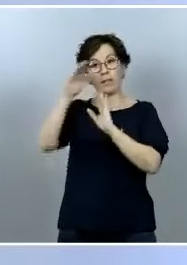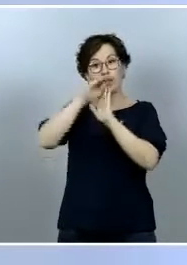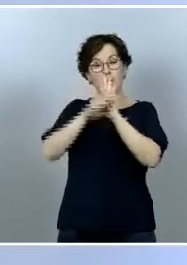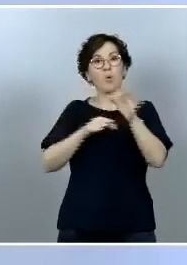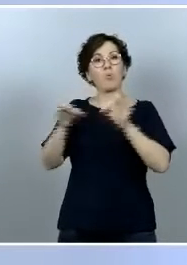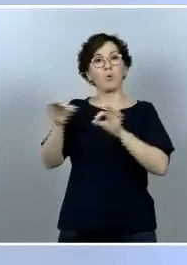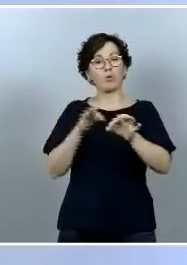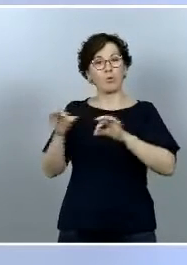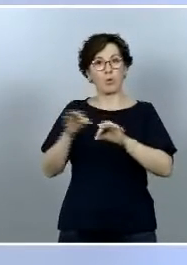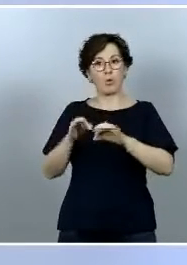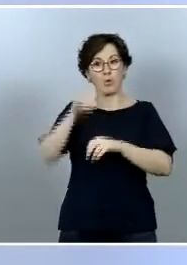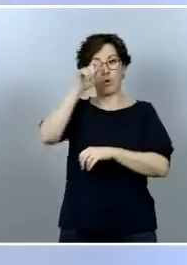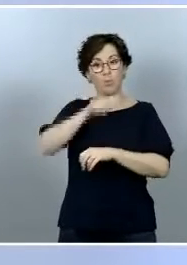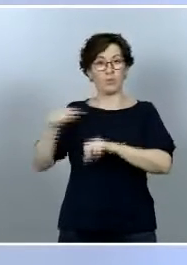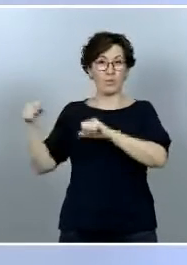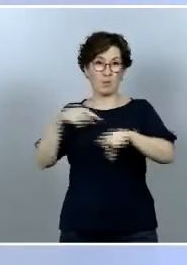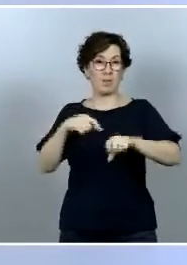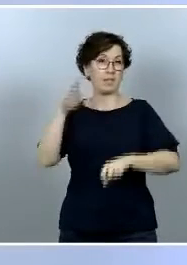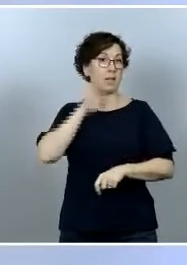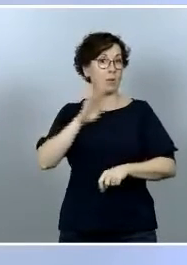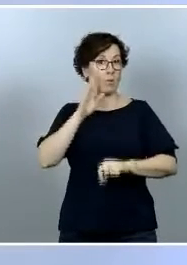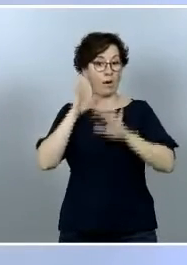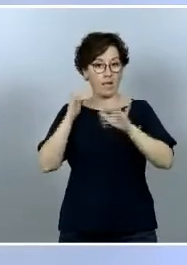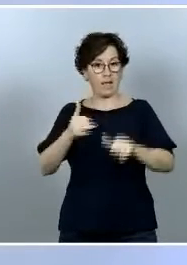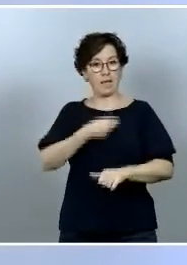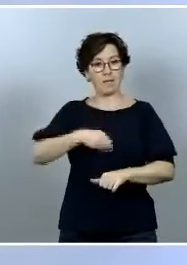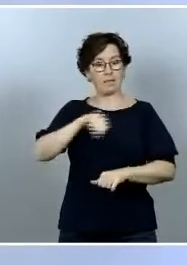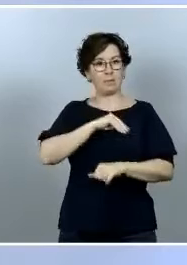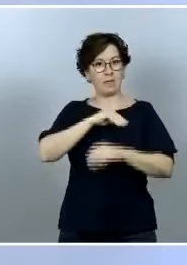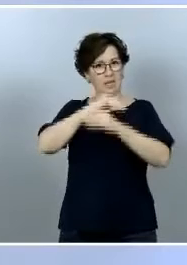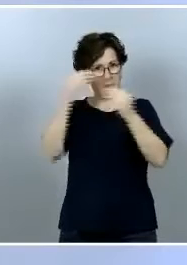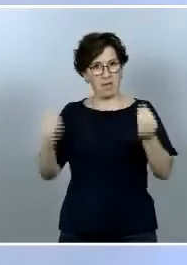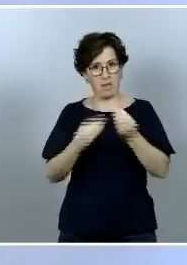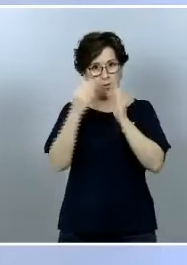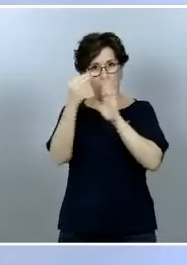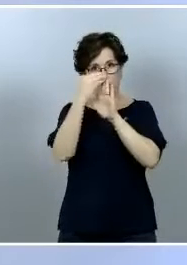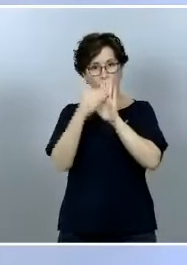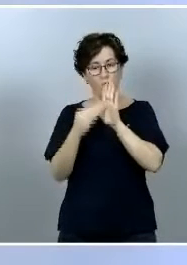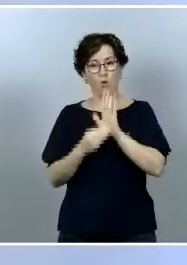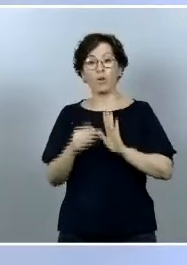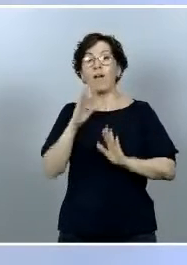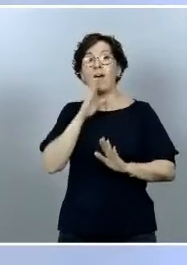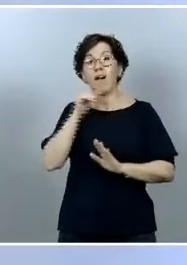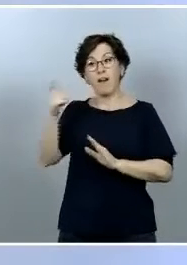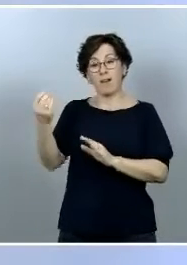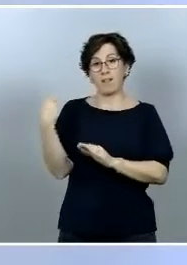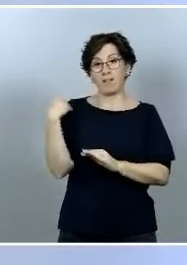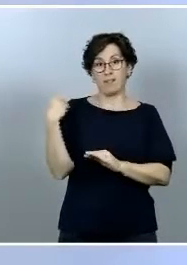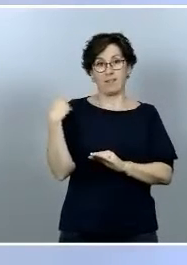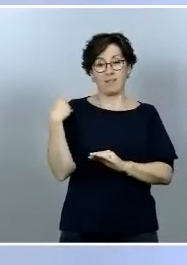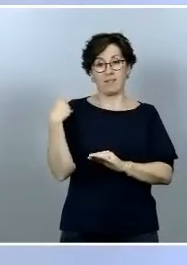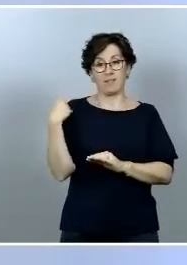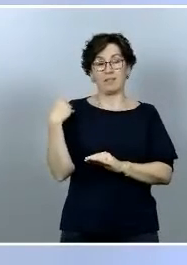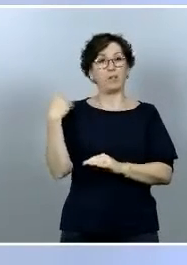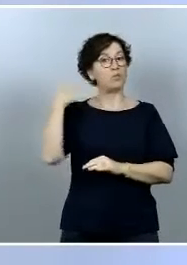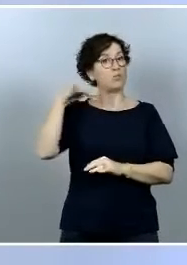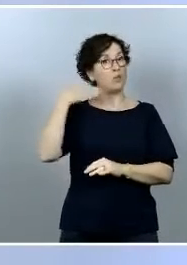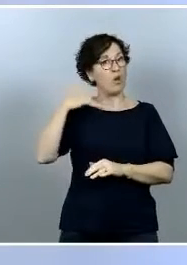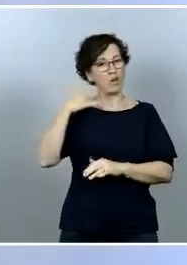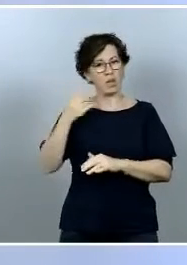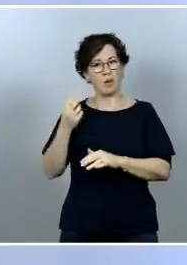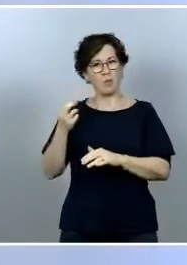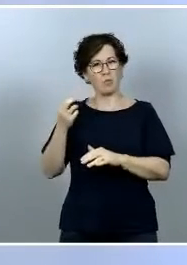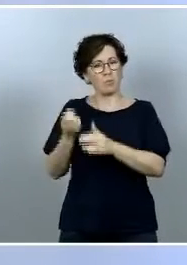que de forma irregular llegan a nuestro país le he de decir que respecto al brote que usted me comentaba en Soria y algún otro que ha habido están